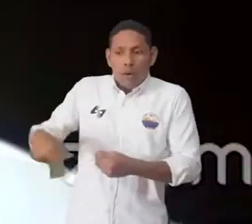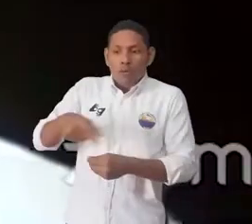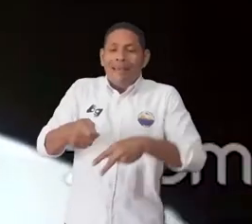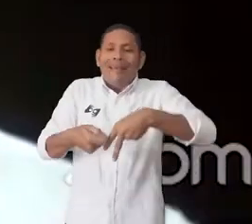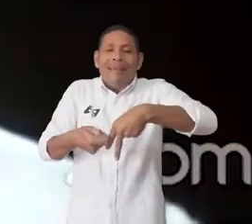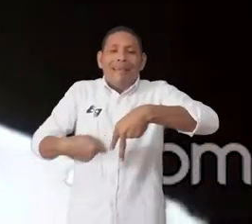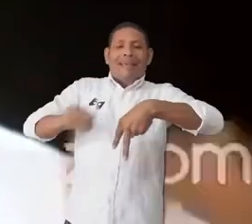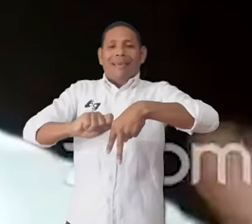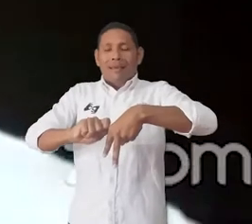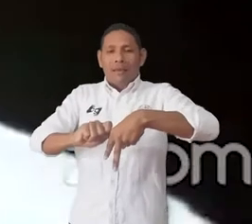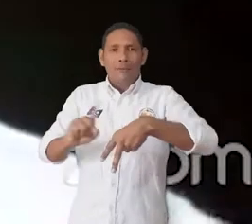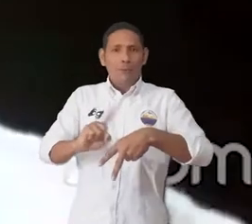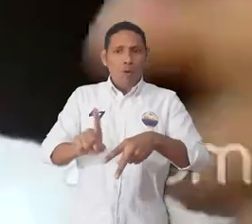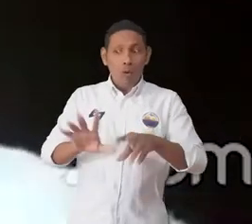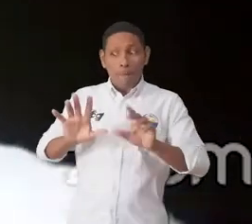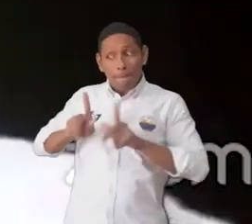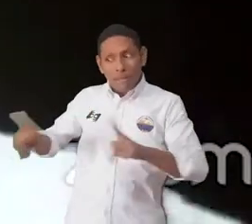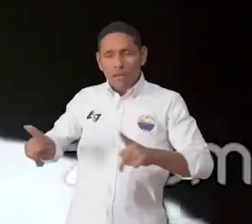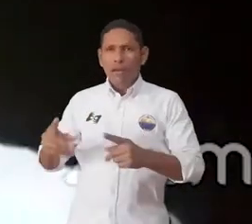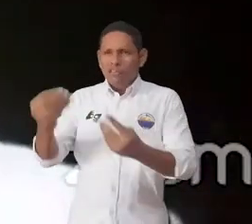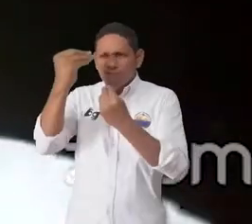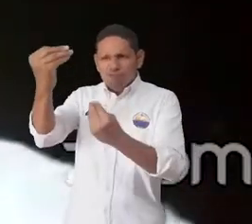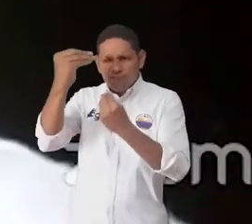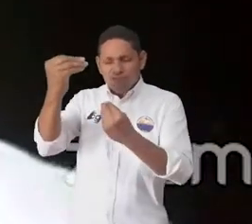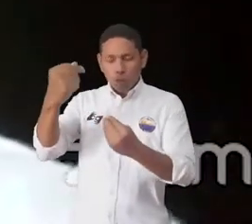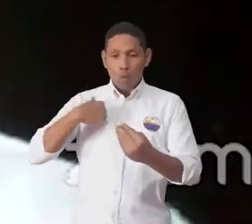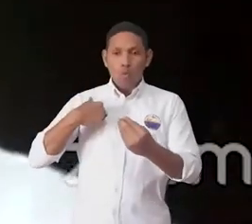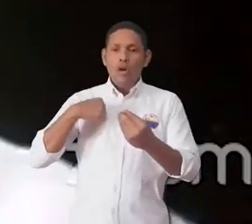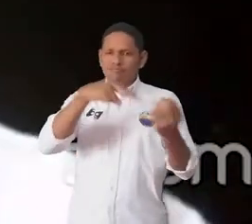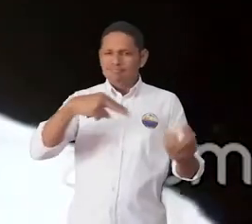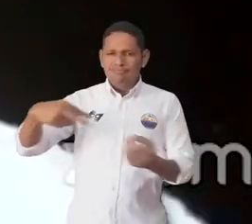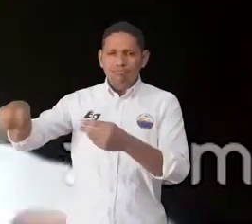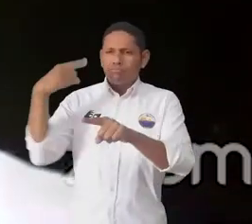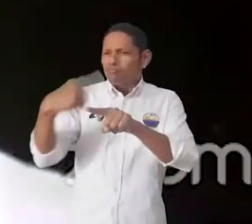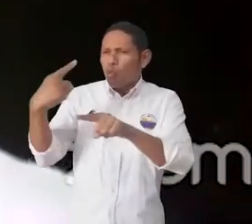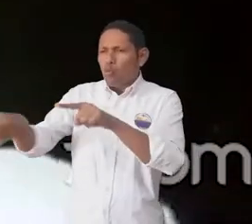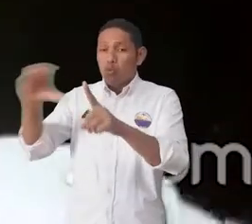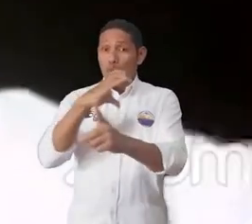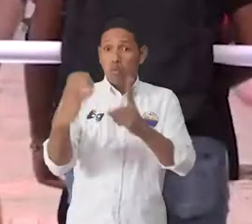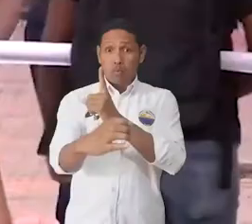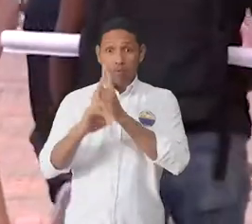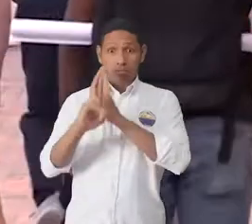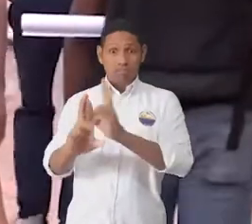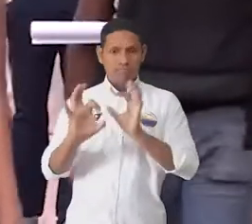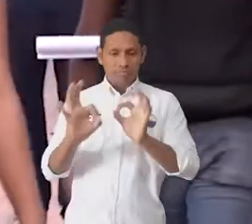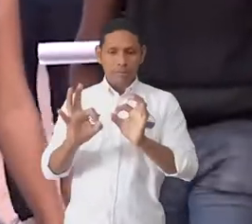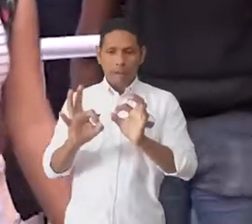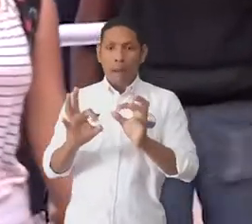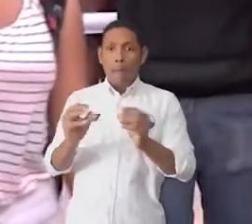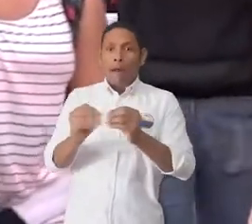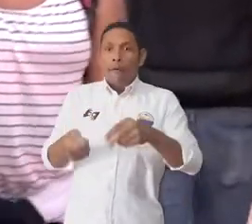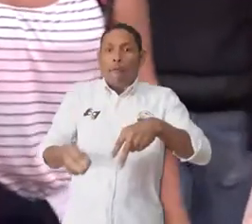educadores, sino educadores que entiendan la complejidad y la diversidad cultural, sin necesidad de darle un